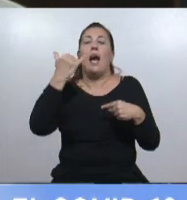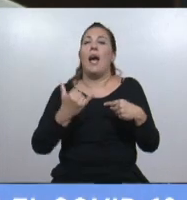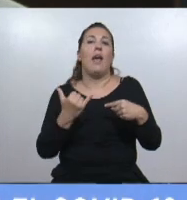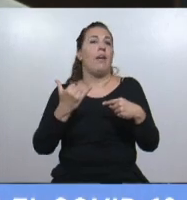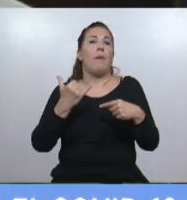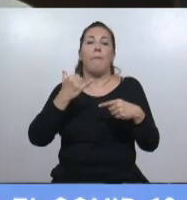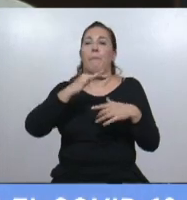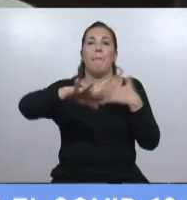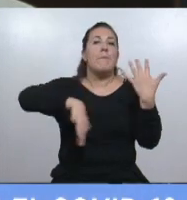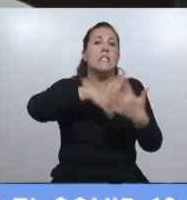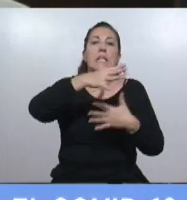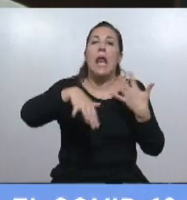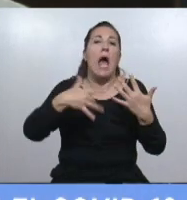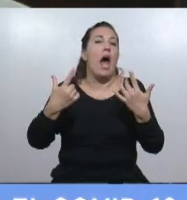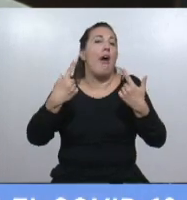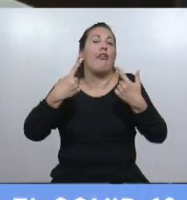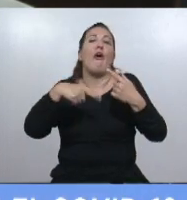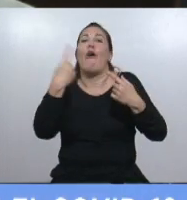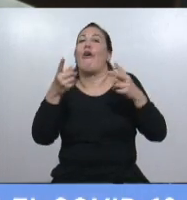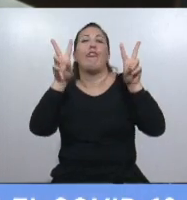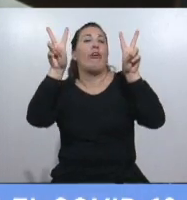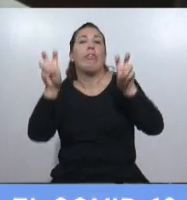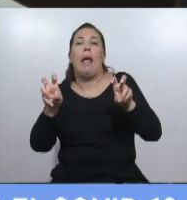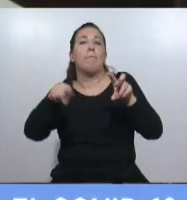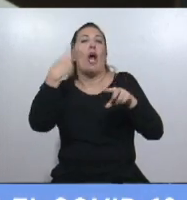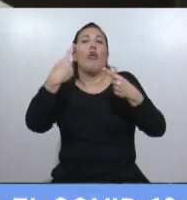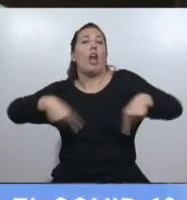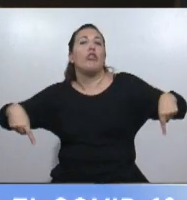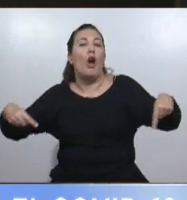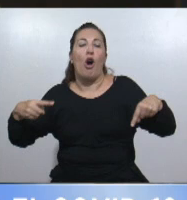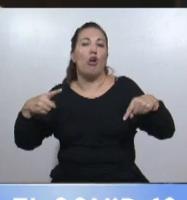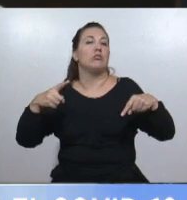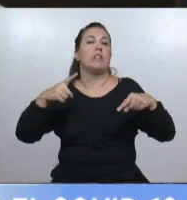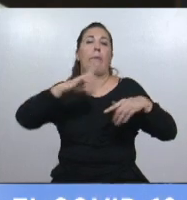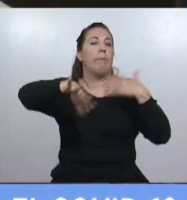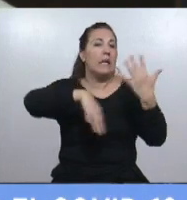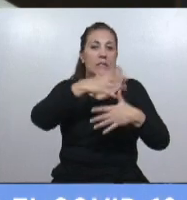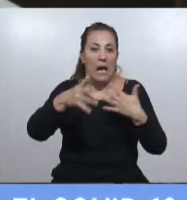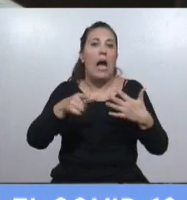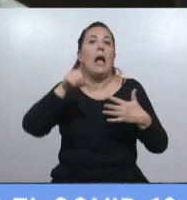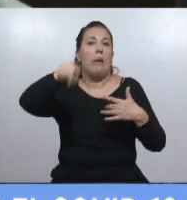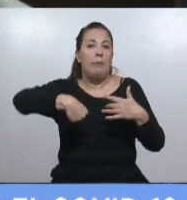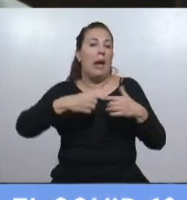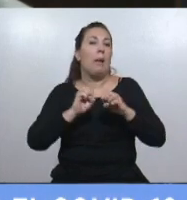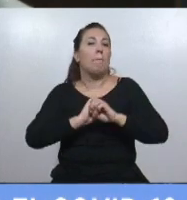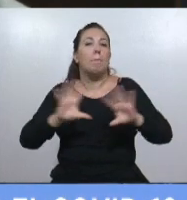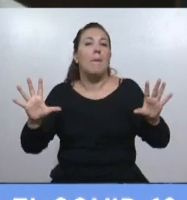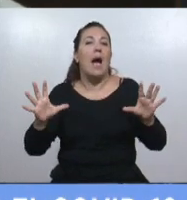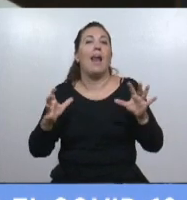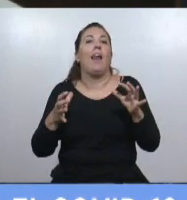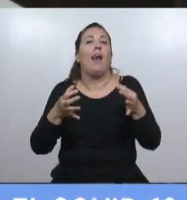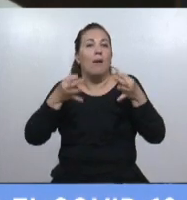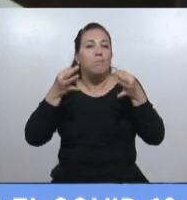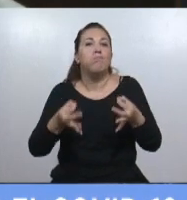seguramente otros condimentos, otras motivaciones, fue entorpeciendo la